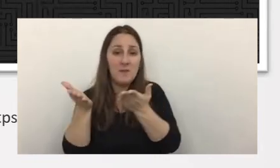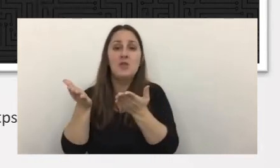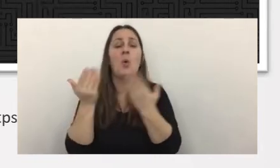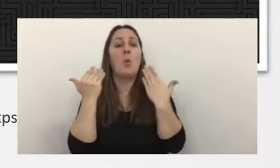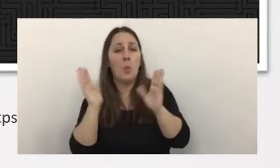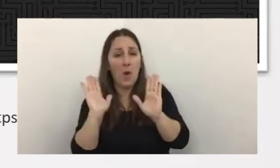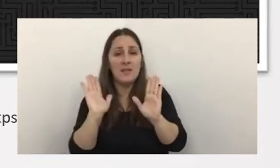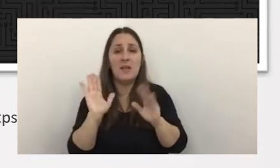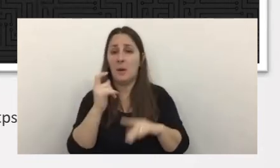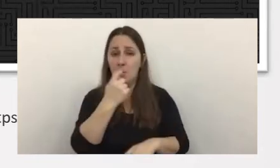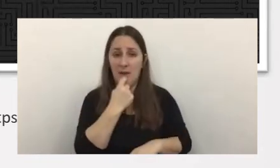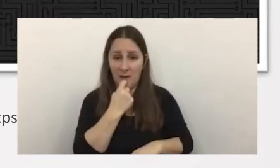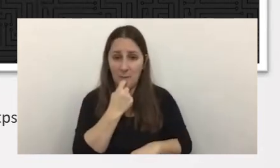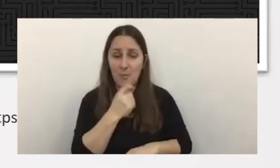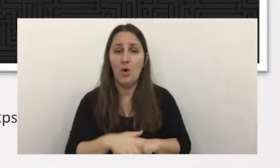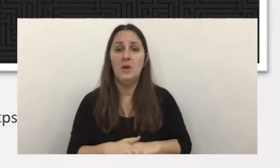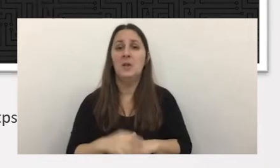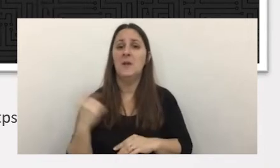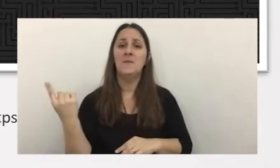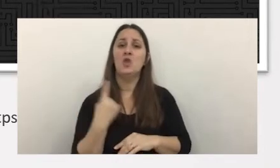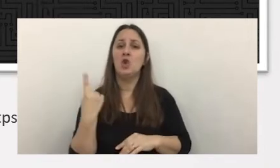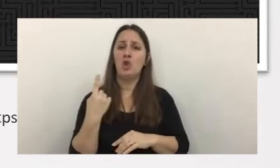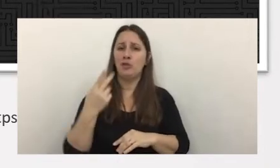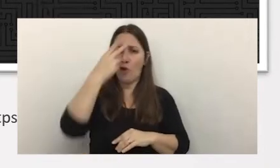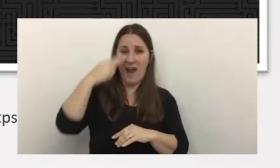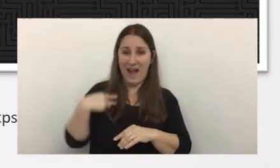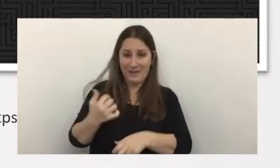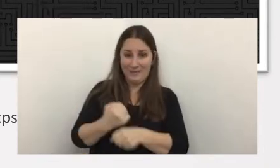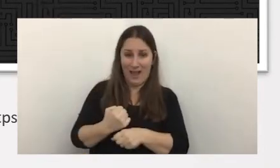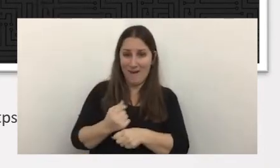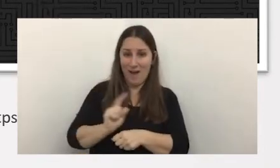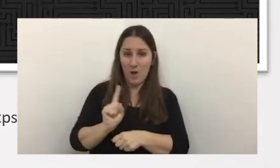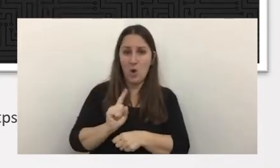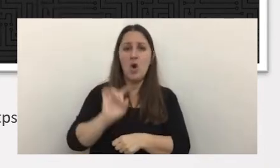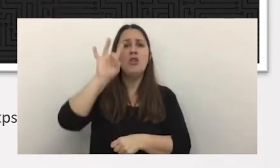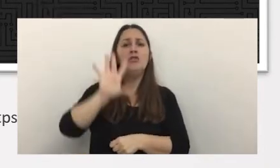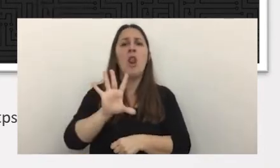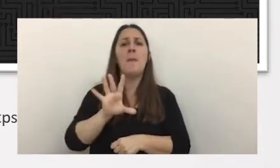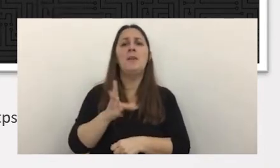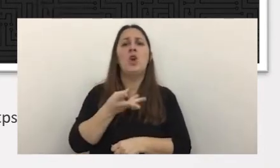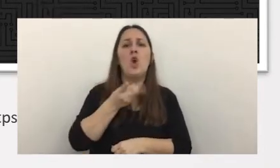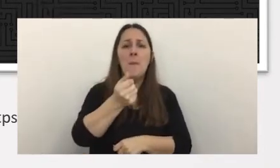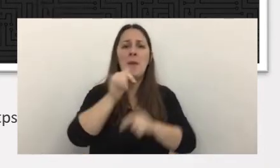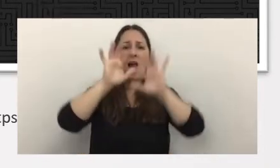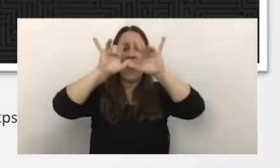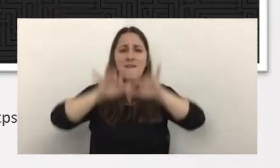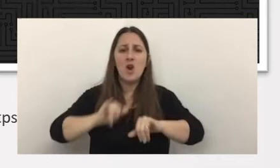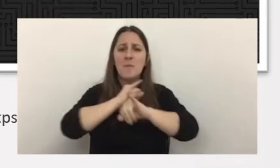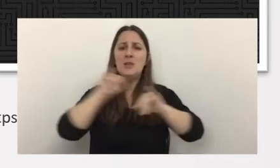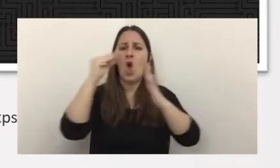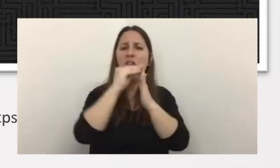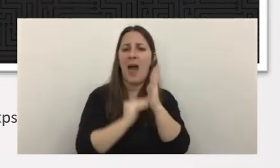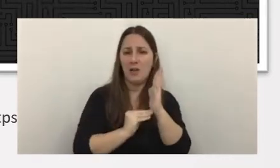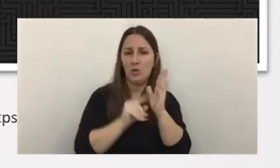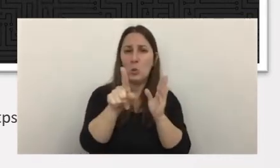ejemplo no tengamos que ser hackers simplemente comprar bases de datos este es un ejemplo